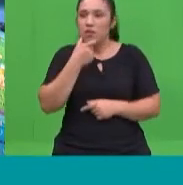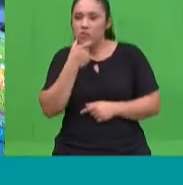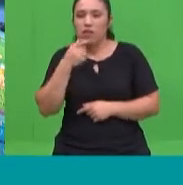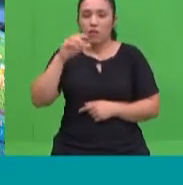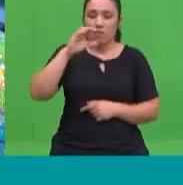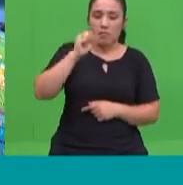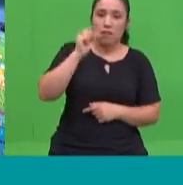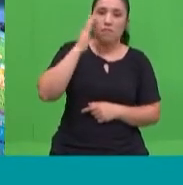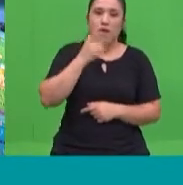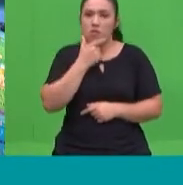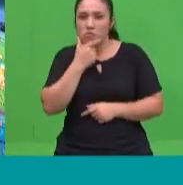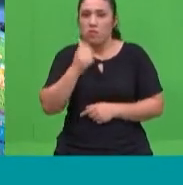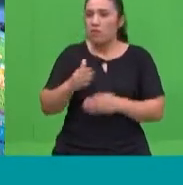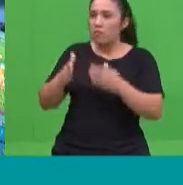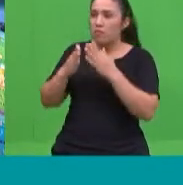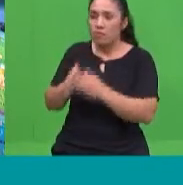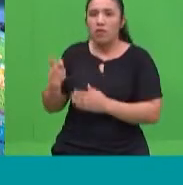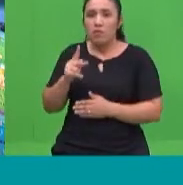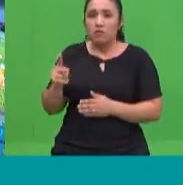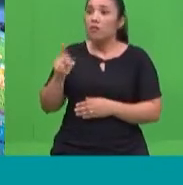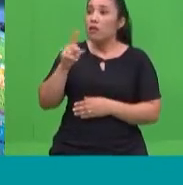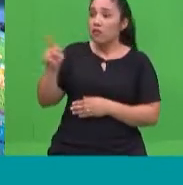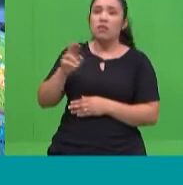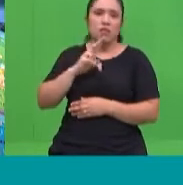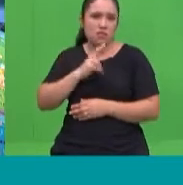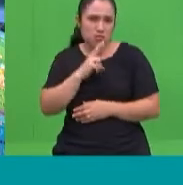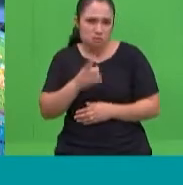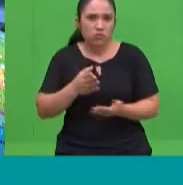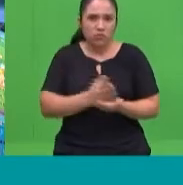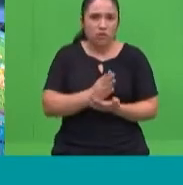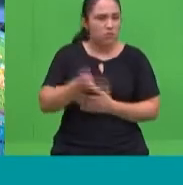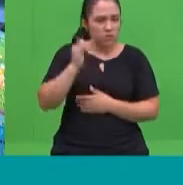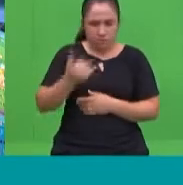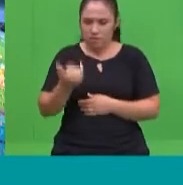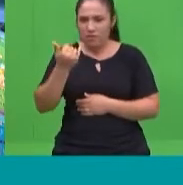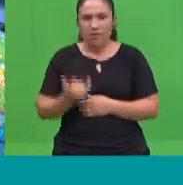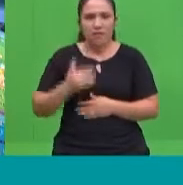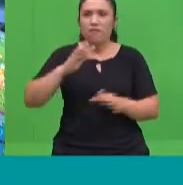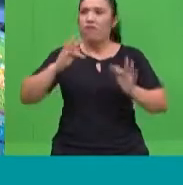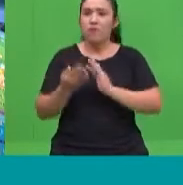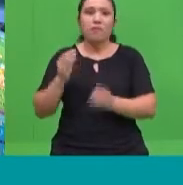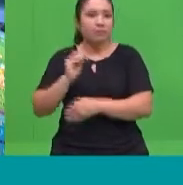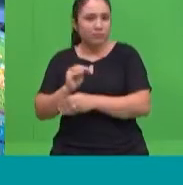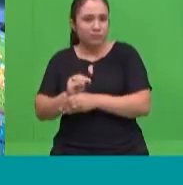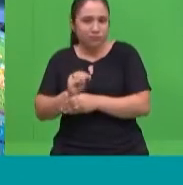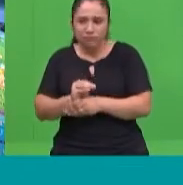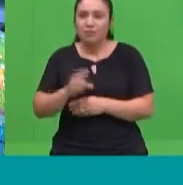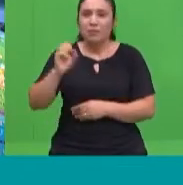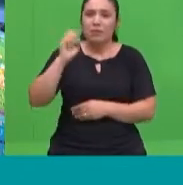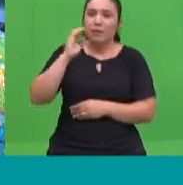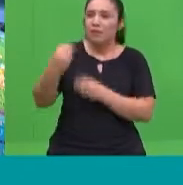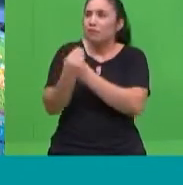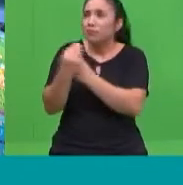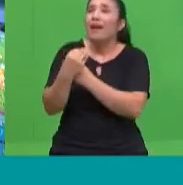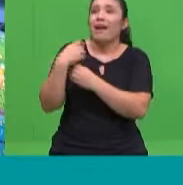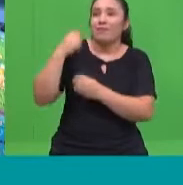También de repente recurrimos a los tutoriales, ¿verdad? Y vamos aprendiendo y rememorando cosas que